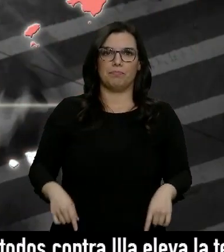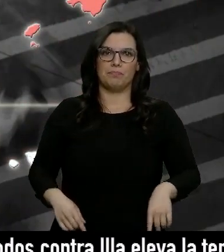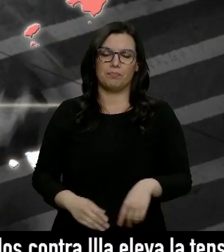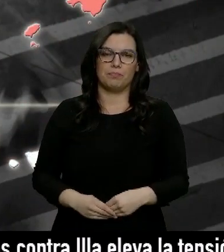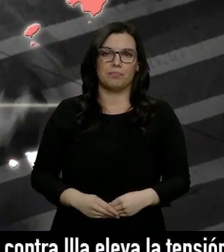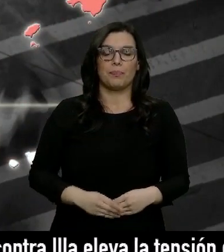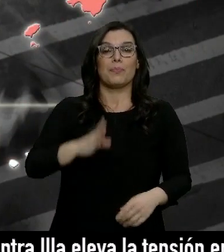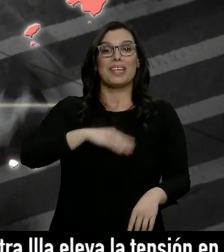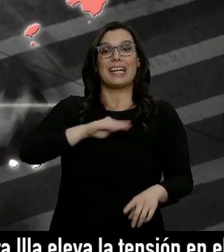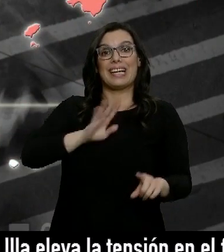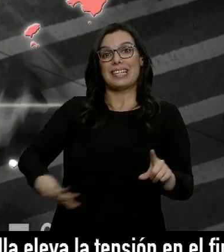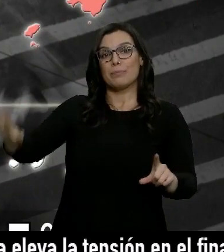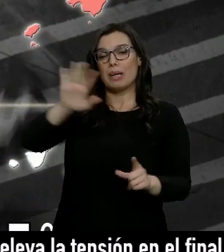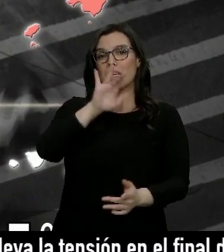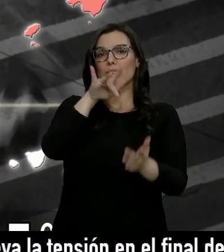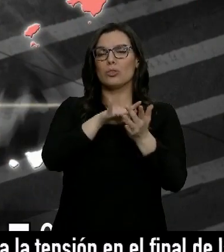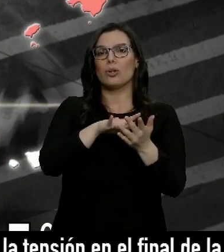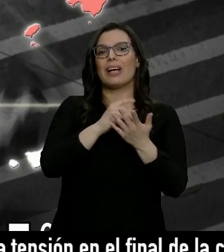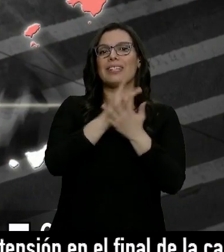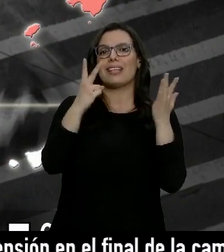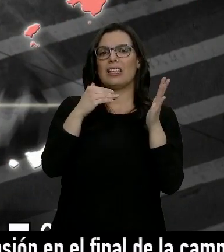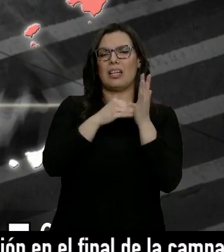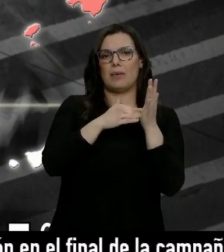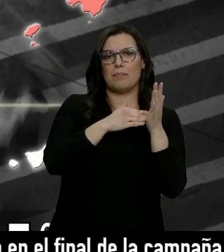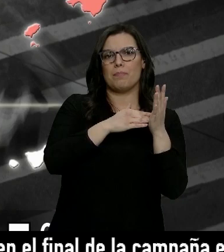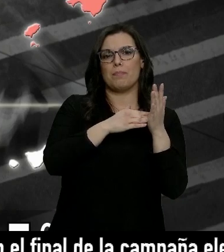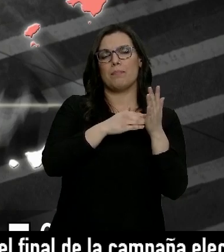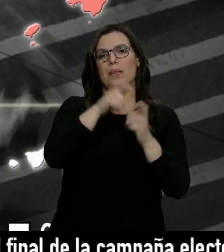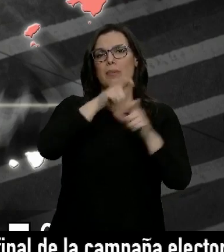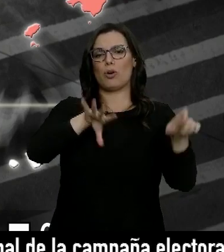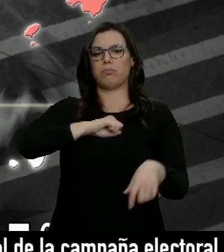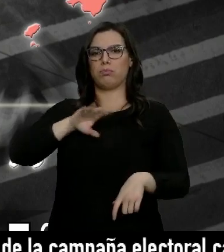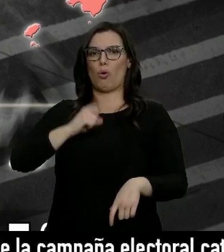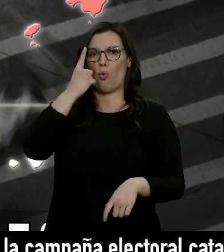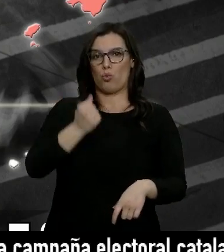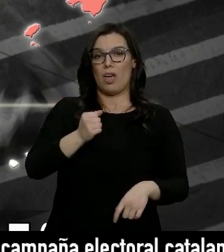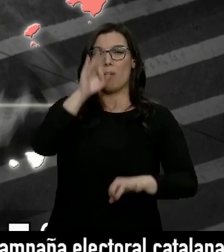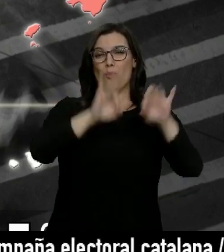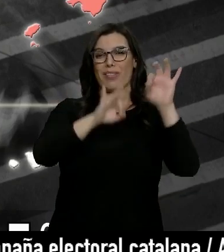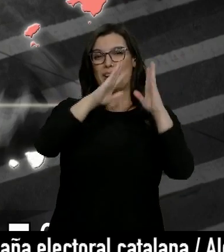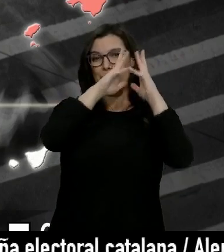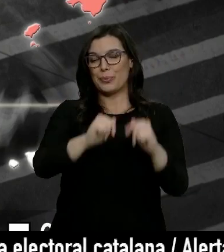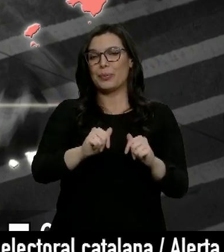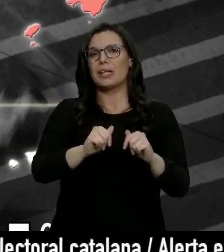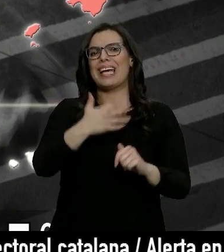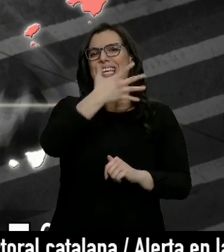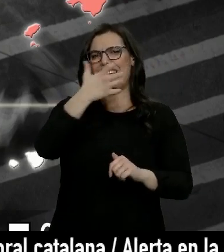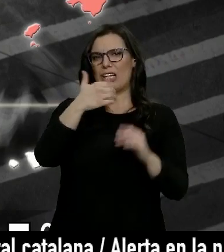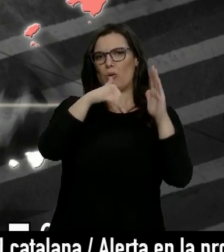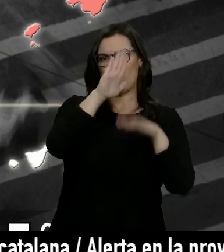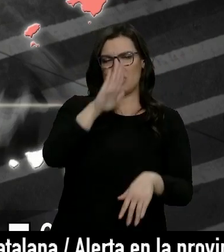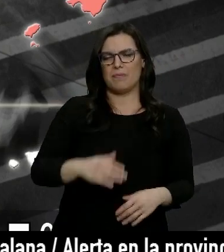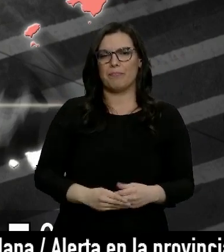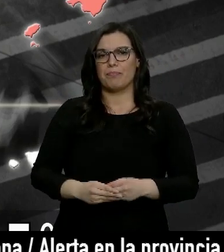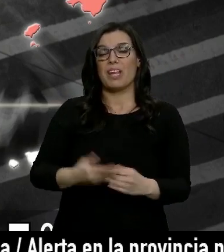En España nos situamos por encima de los 17.000 casos diarios, con una incidencia que sigue por encima de los 500 casos.